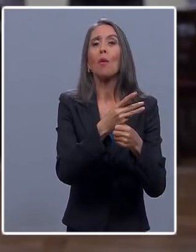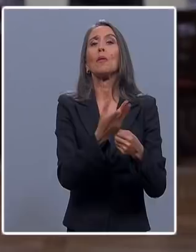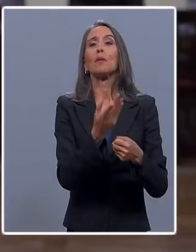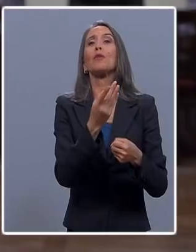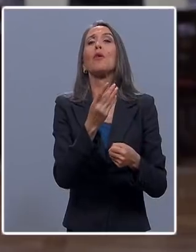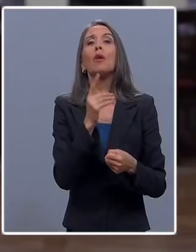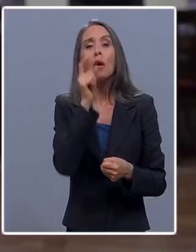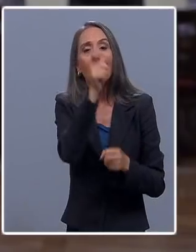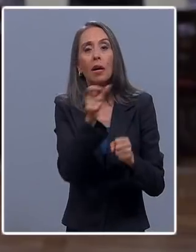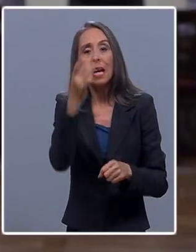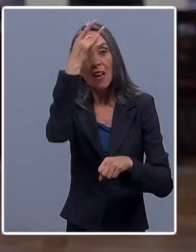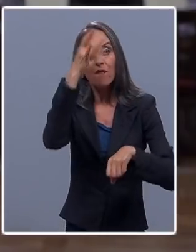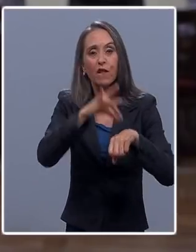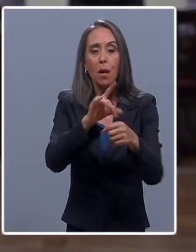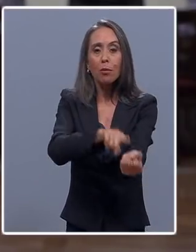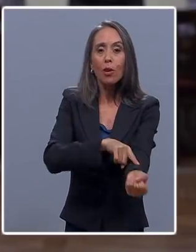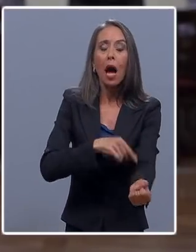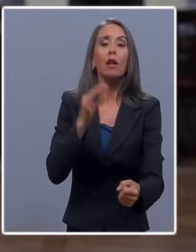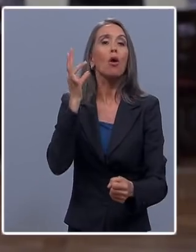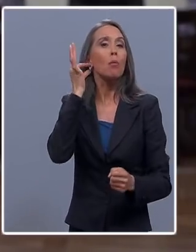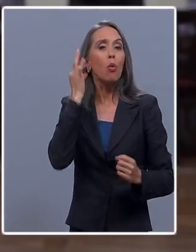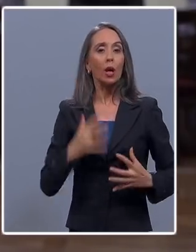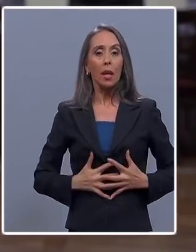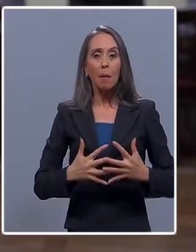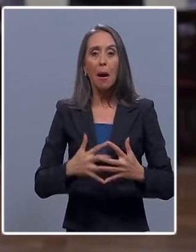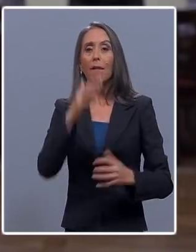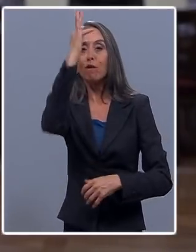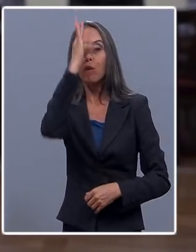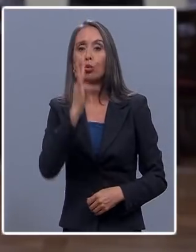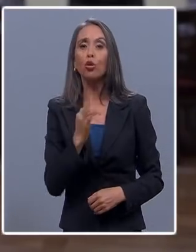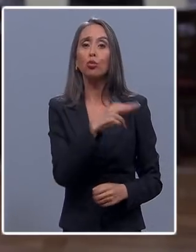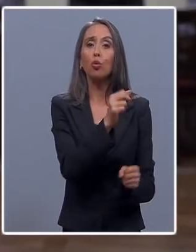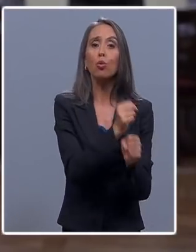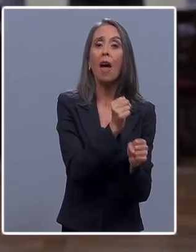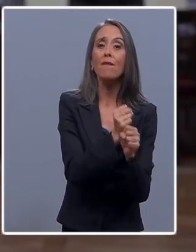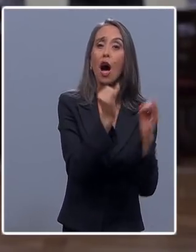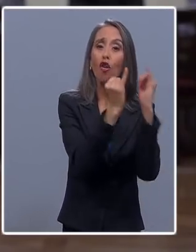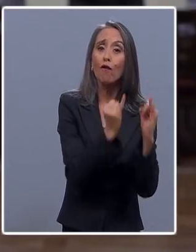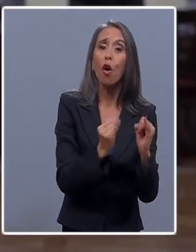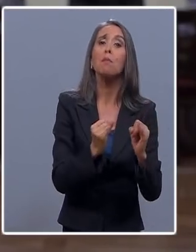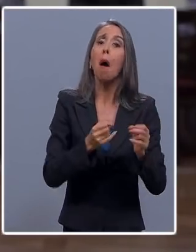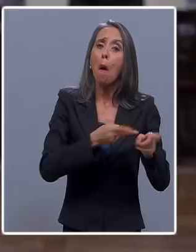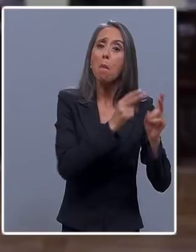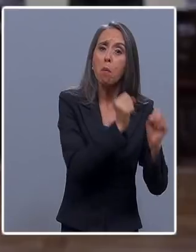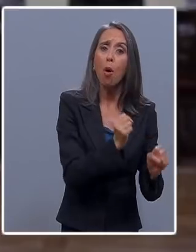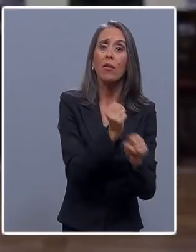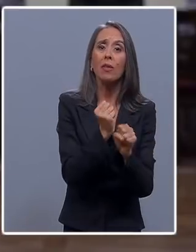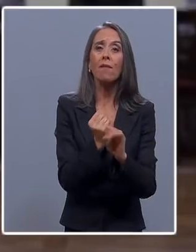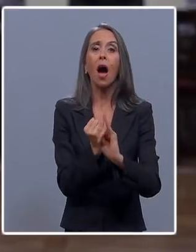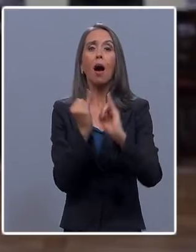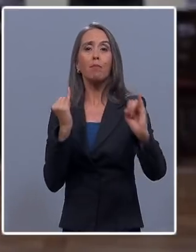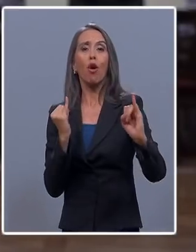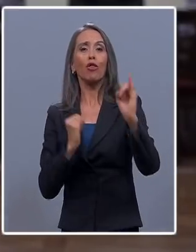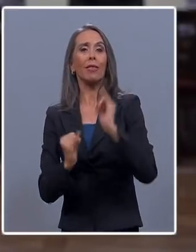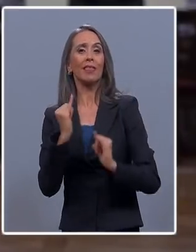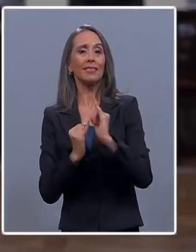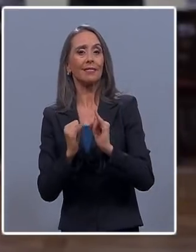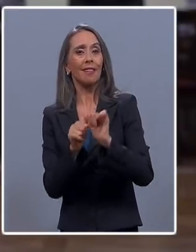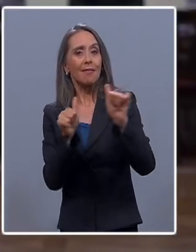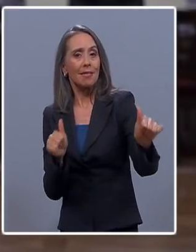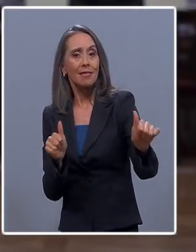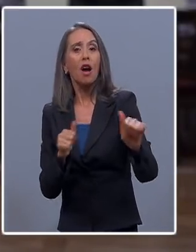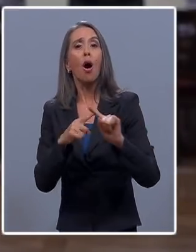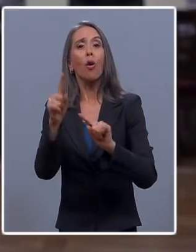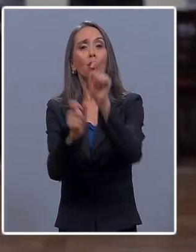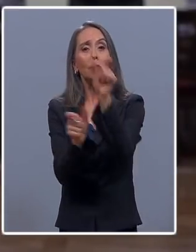crónicos, las mujeres embarazadas, funcionarios cuyo trabajo por su naturaleza permita el teletrabajo y otros trabajadores